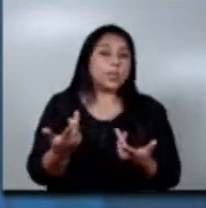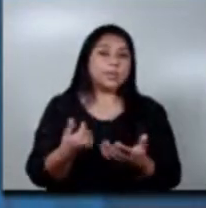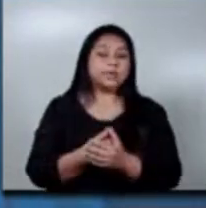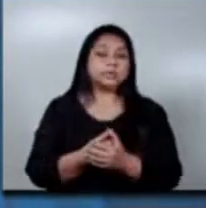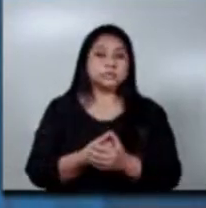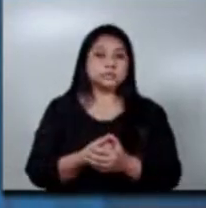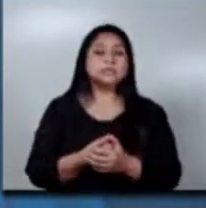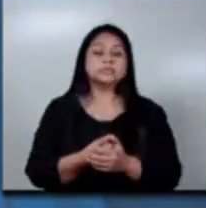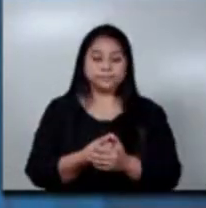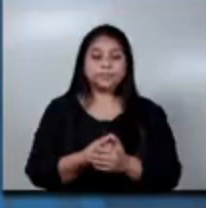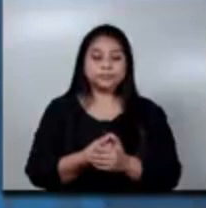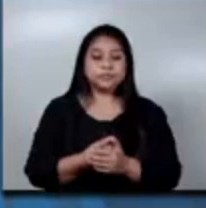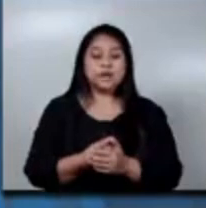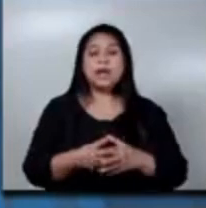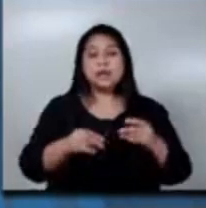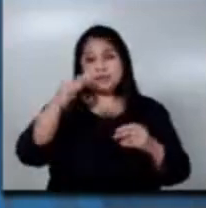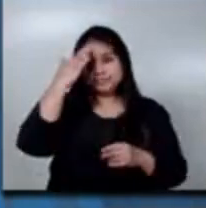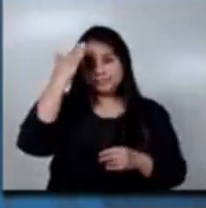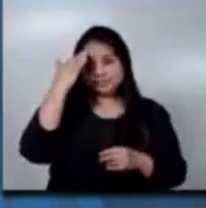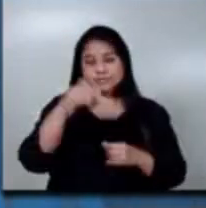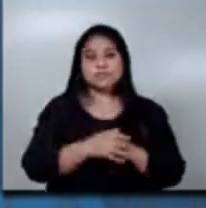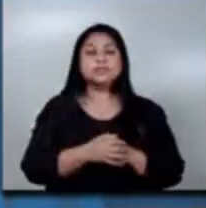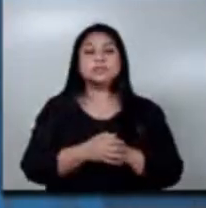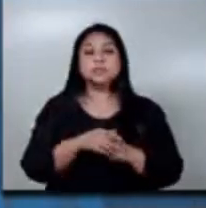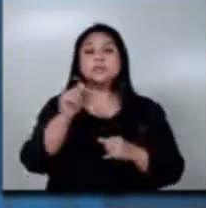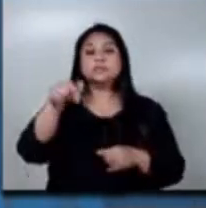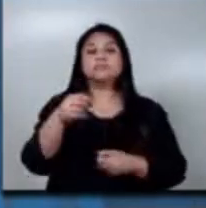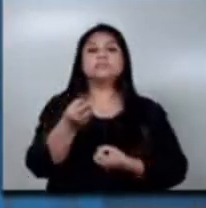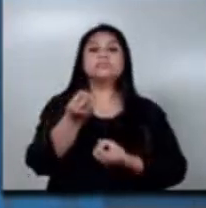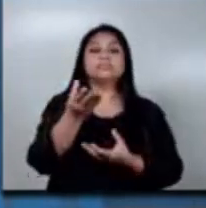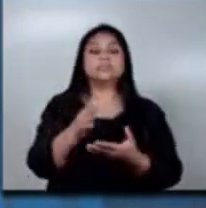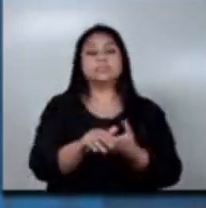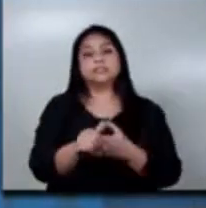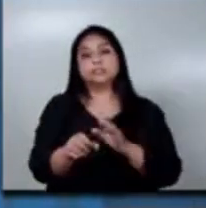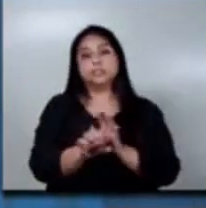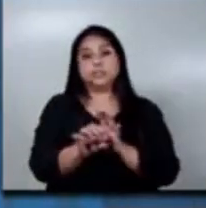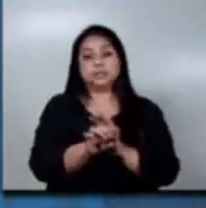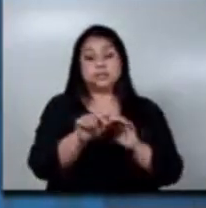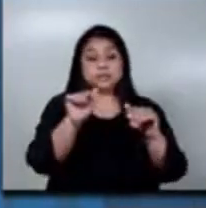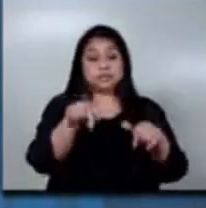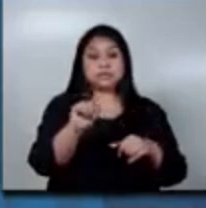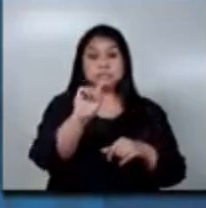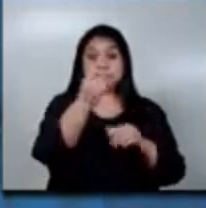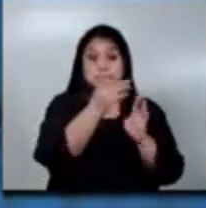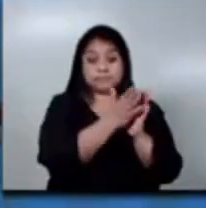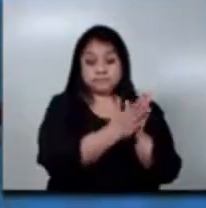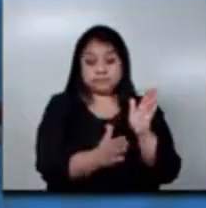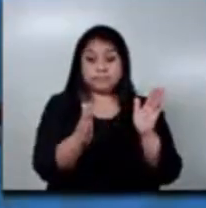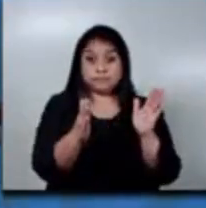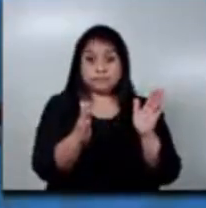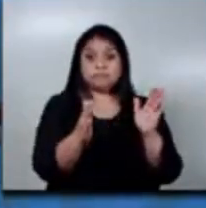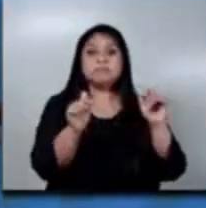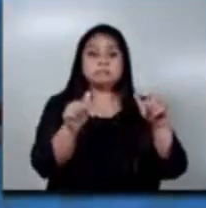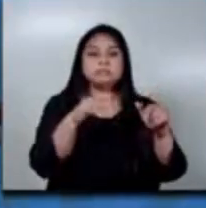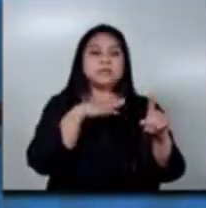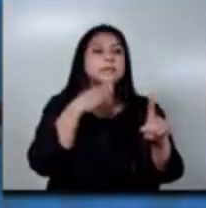Eduardo, muchas gracias por la pregunta. Le puedo indicar que en esta primera etapa, este programa tiene como